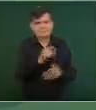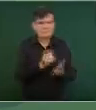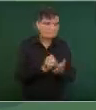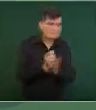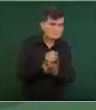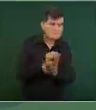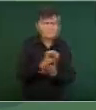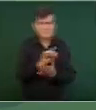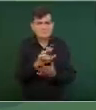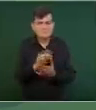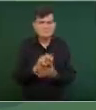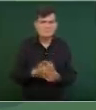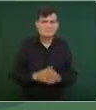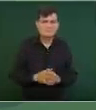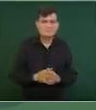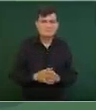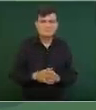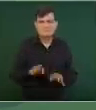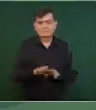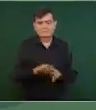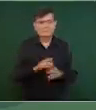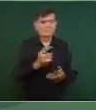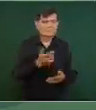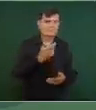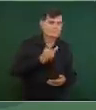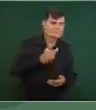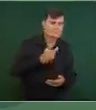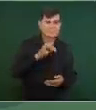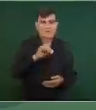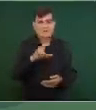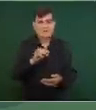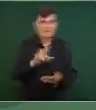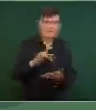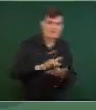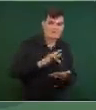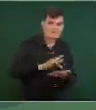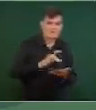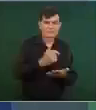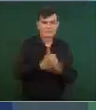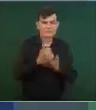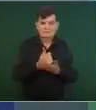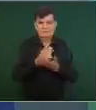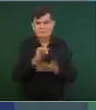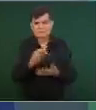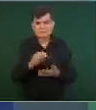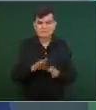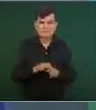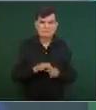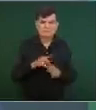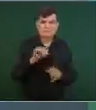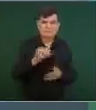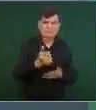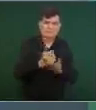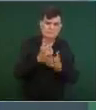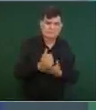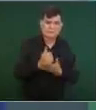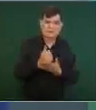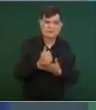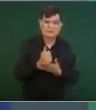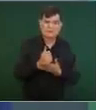si nos van a dar o no nos van a dar el apoyo o si le van a dar el apoyo